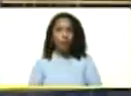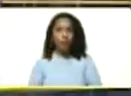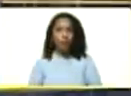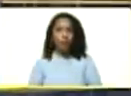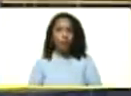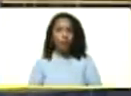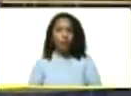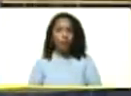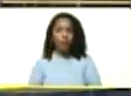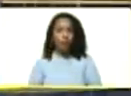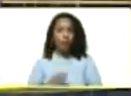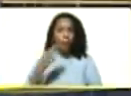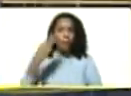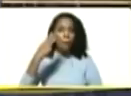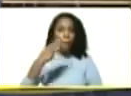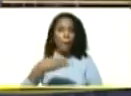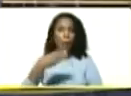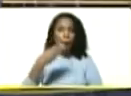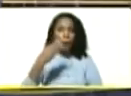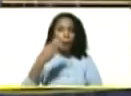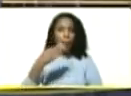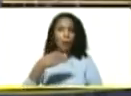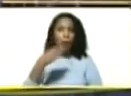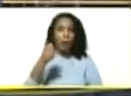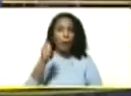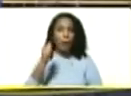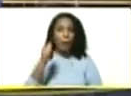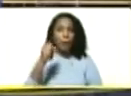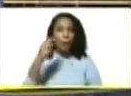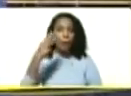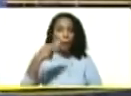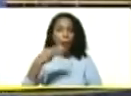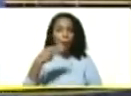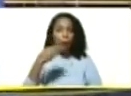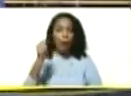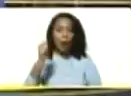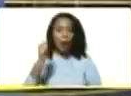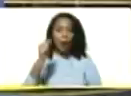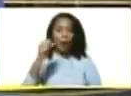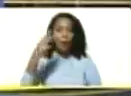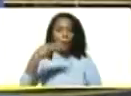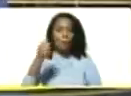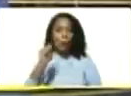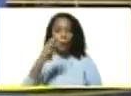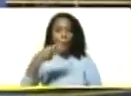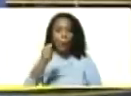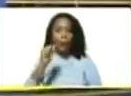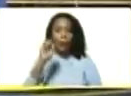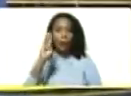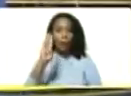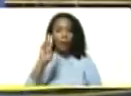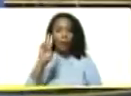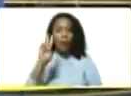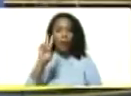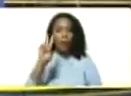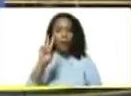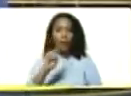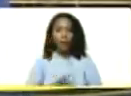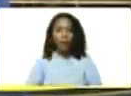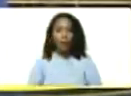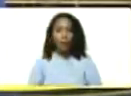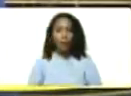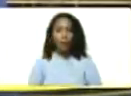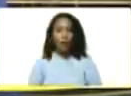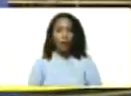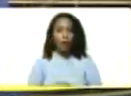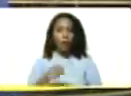Papa B. ¿Ah? El plan Papa B. Papa B. La Papa, y usted